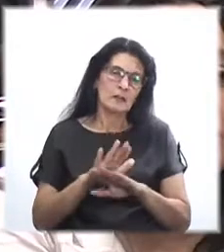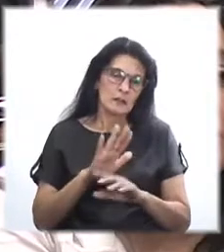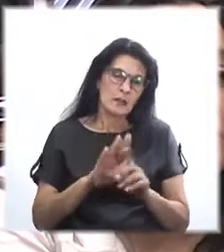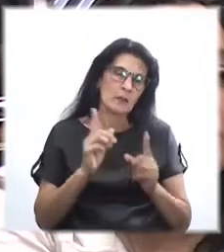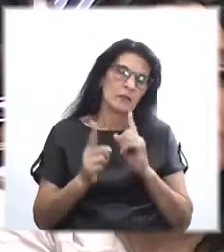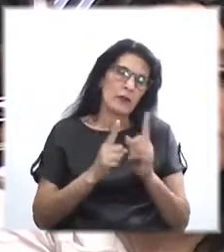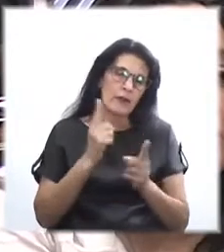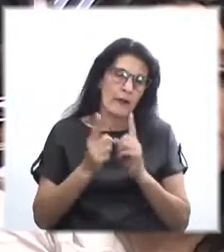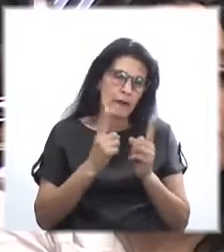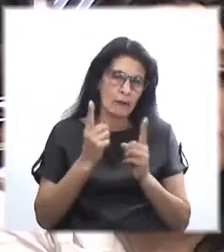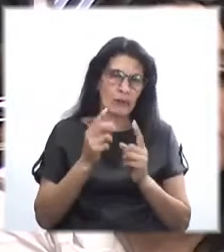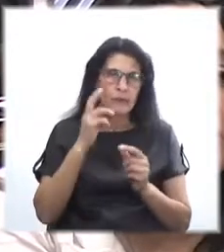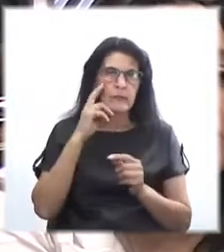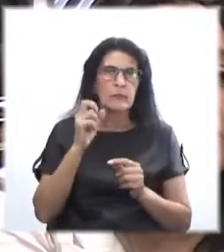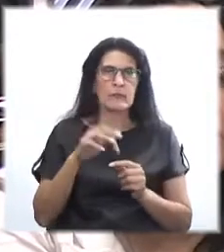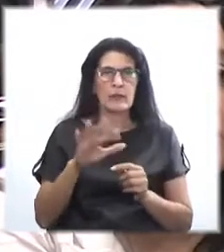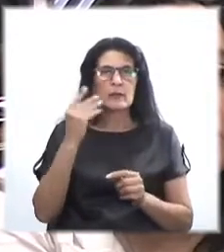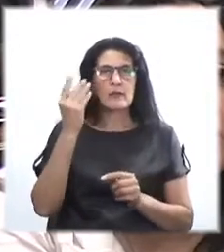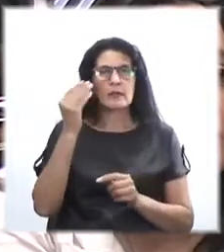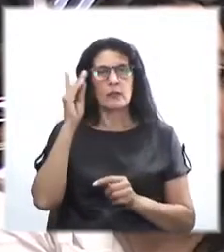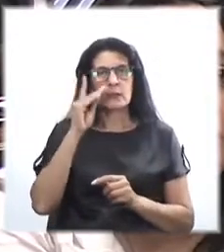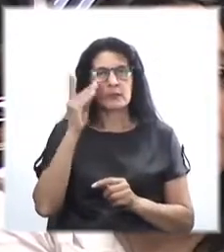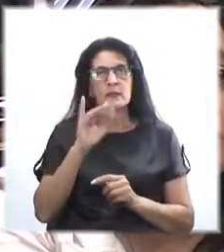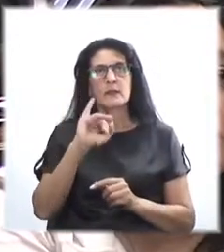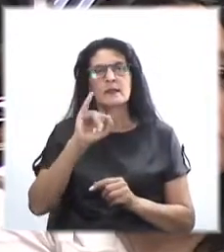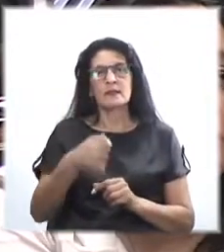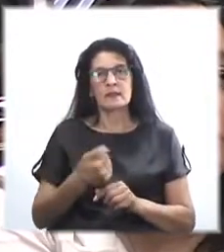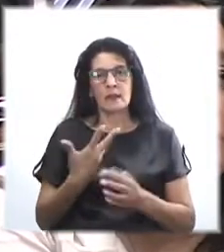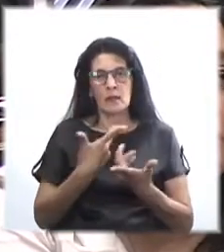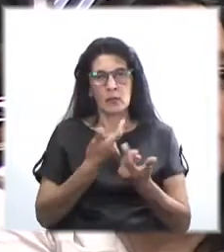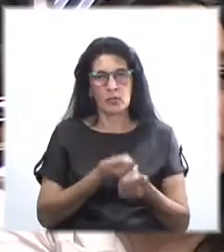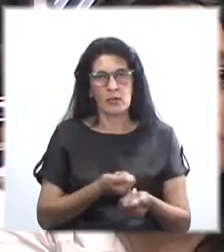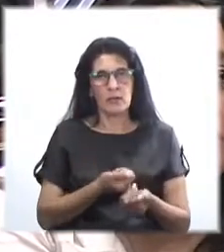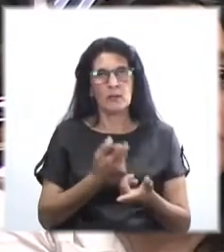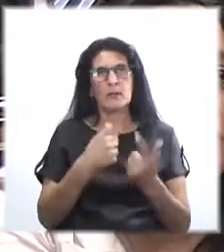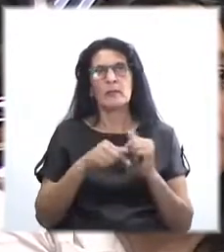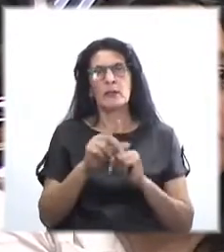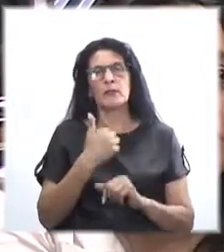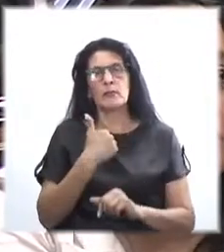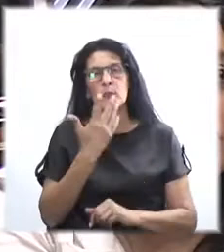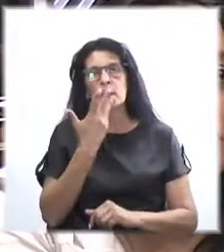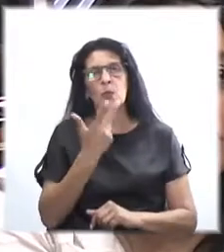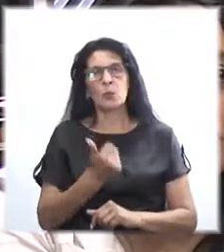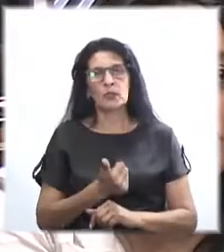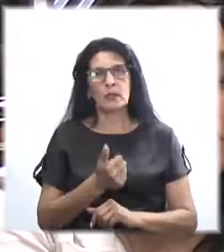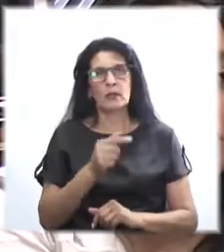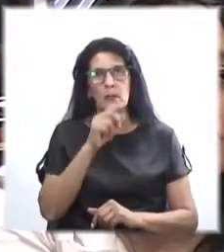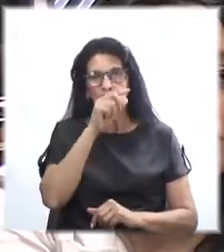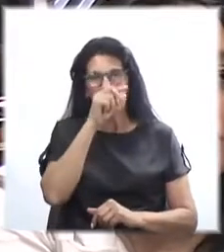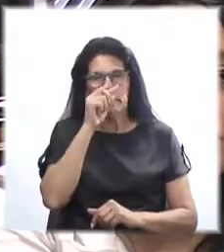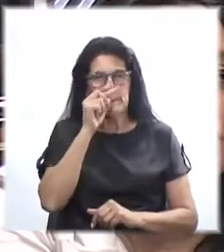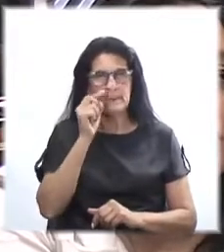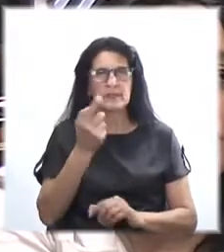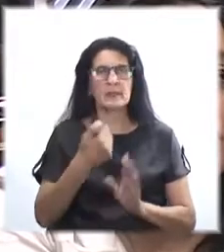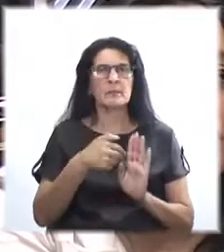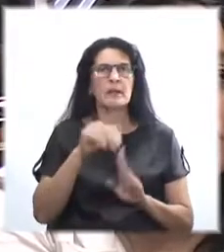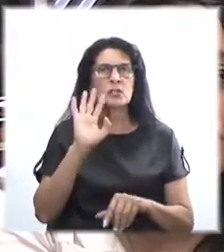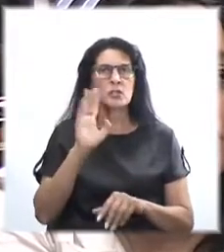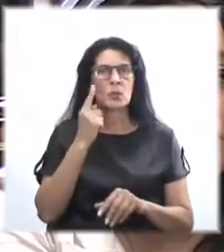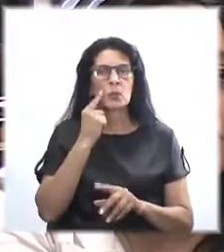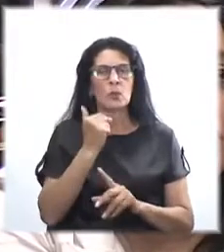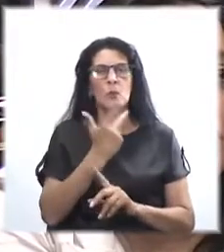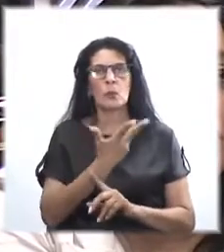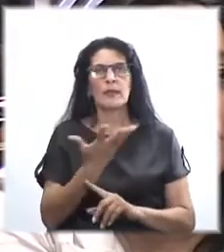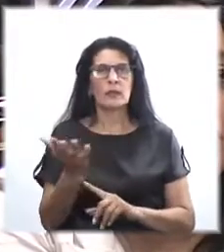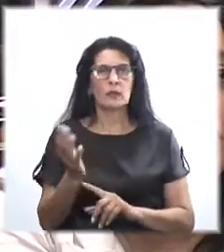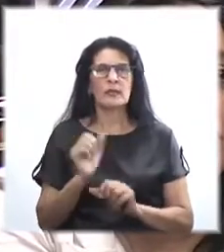opciones a los legisladores que sí nos acompañaron de otras bancadas, pero nos hubiera gustado que fuera en mayor número y que